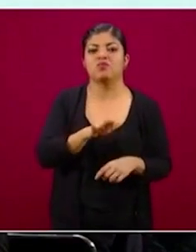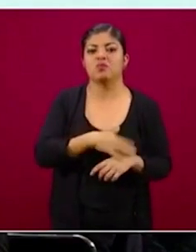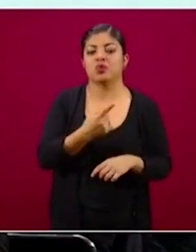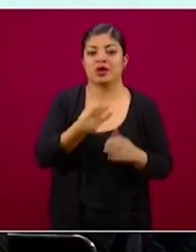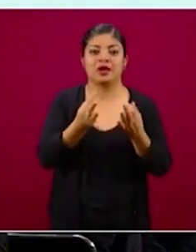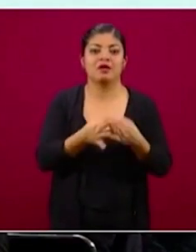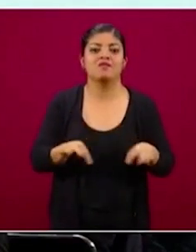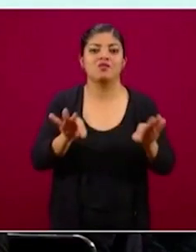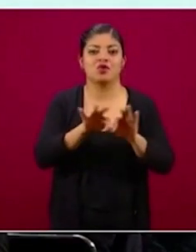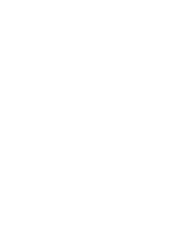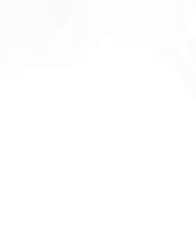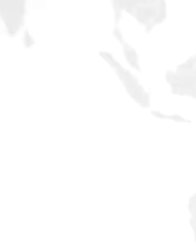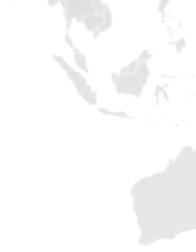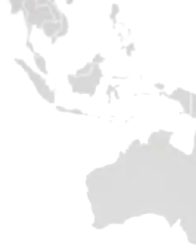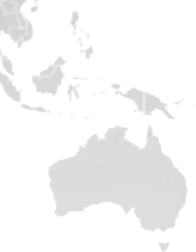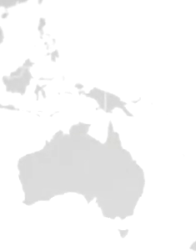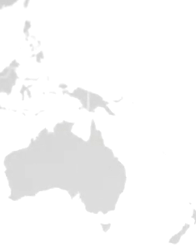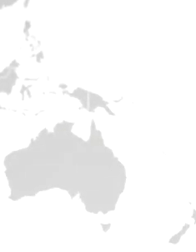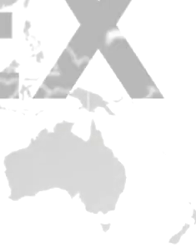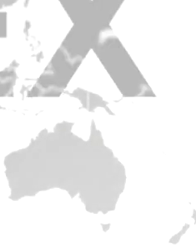importante la CURP.